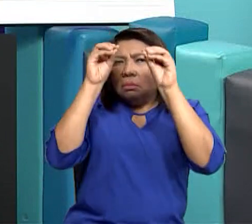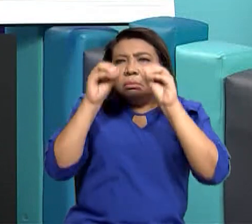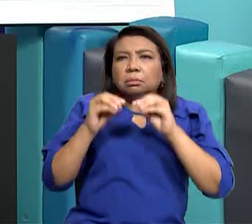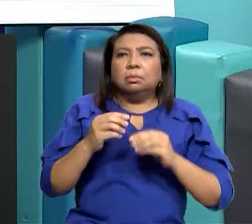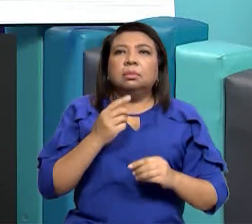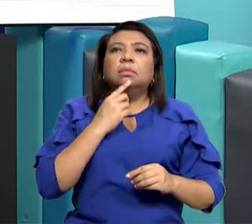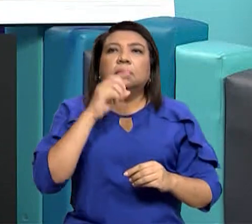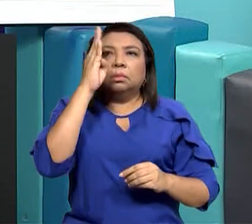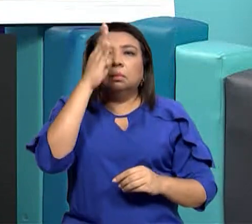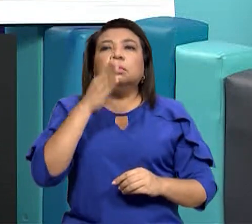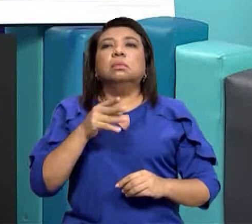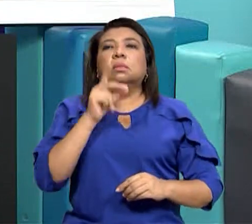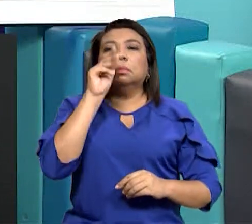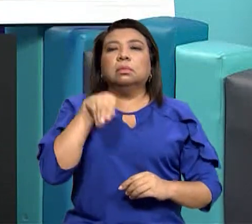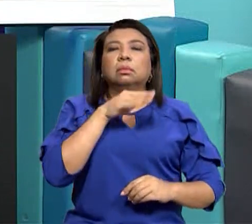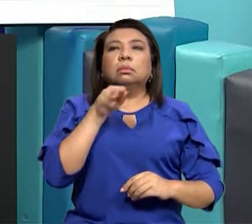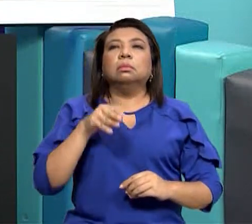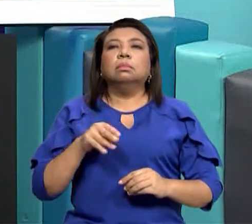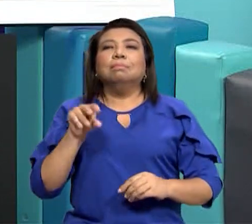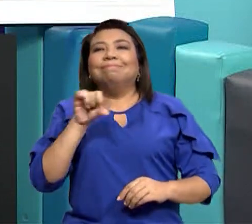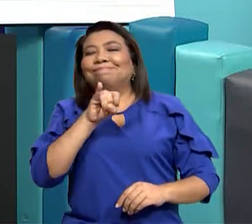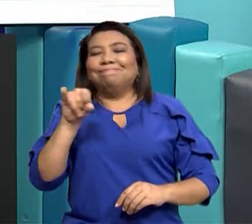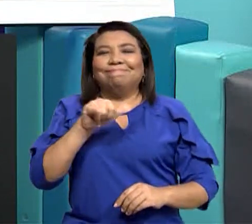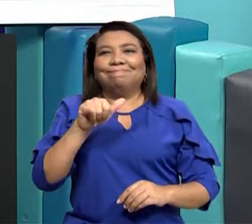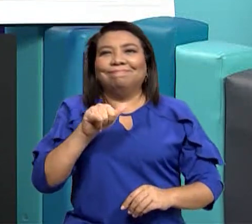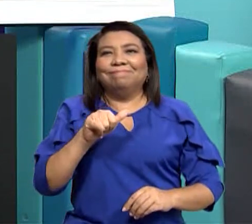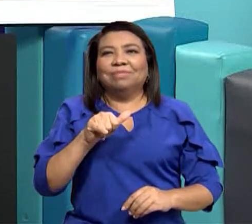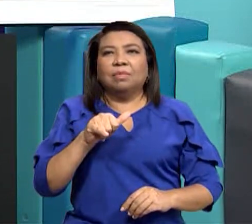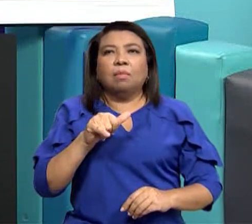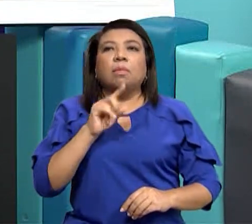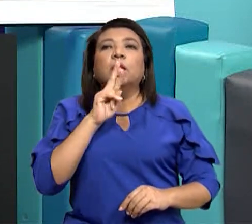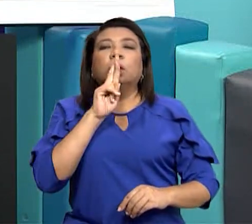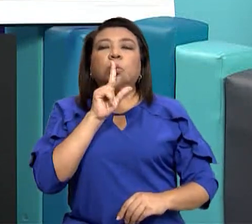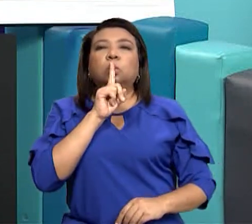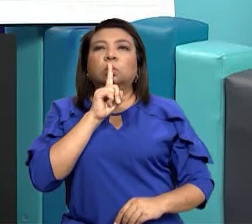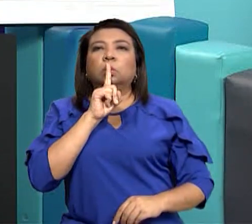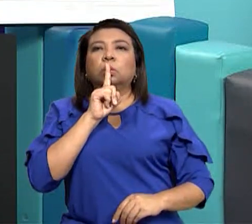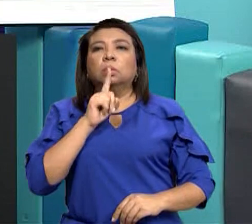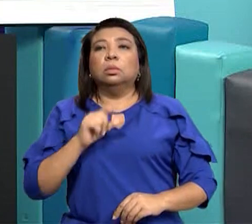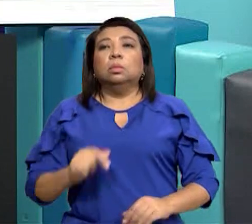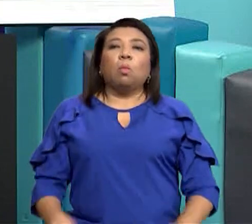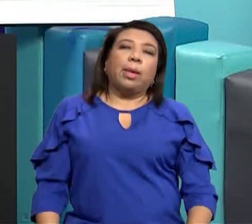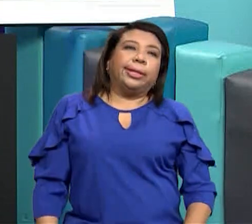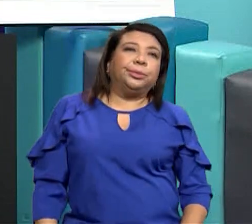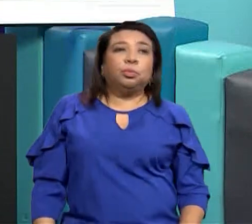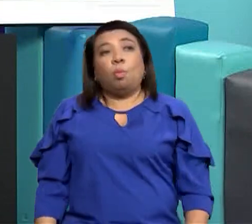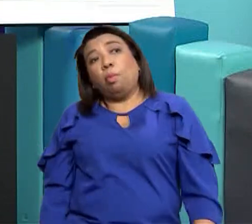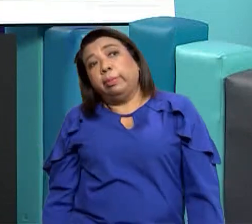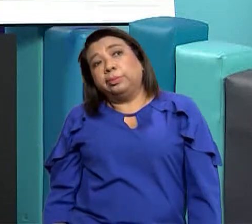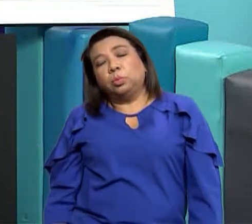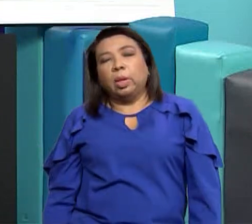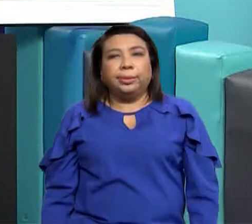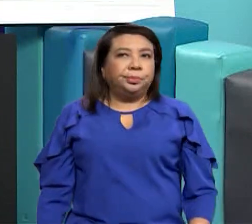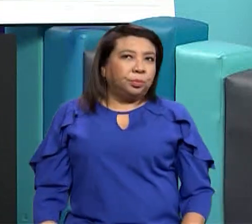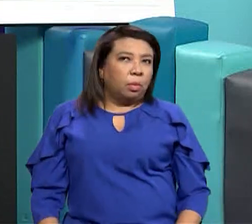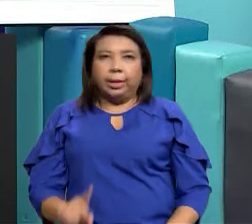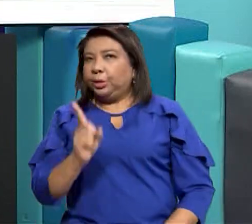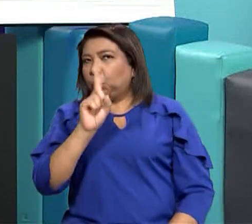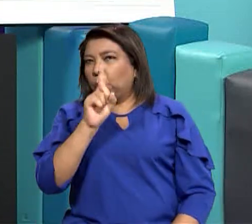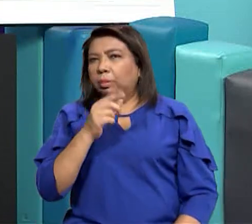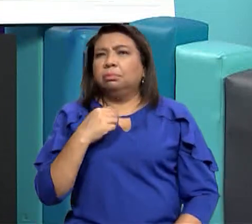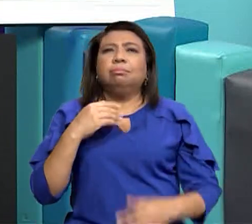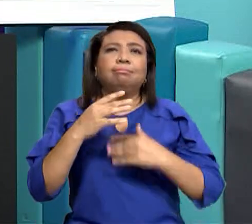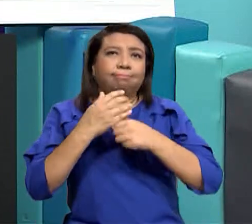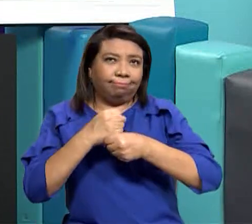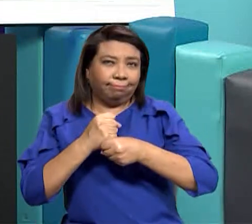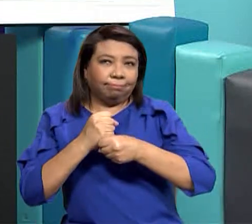momento no debes hablar no debes masticar chicle ni tampoco estar cantando o escuchando otras cosas que